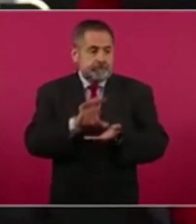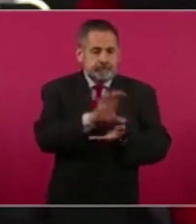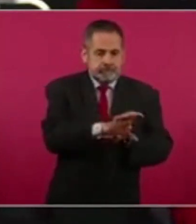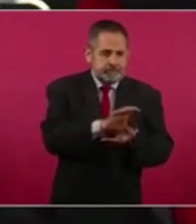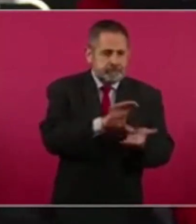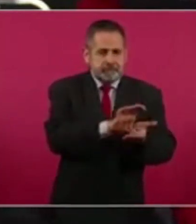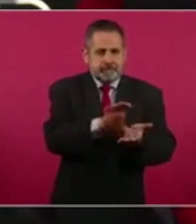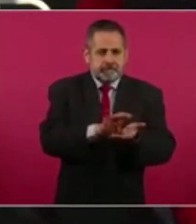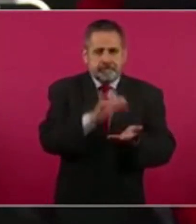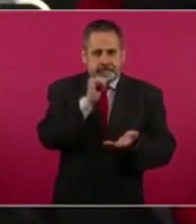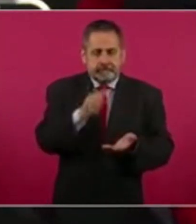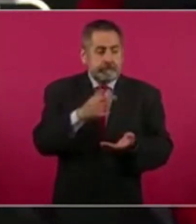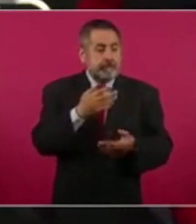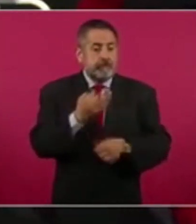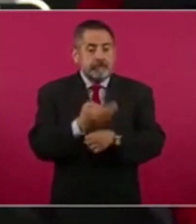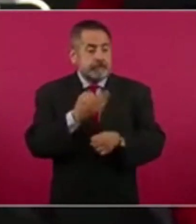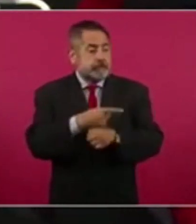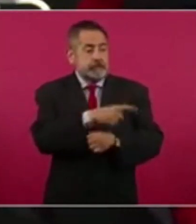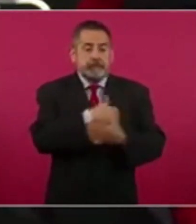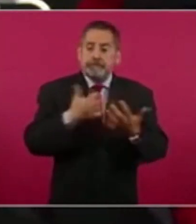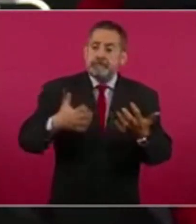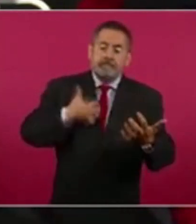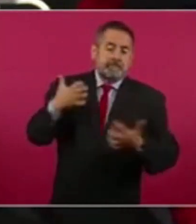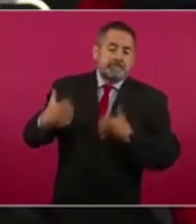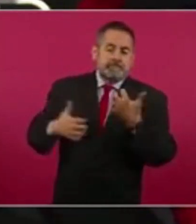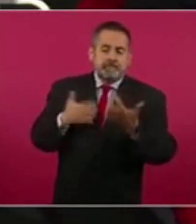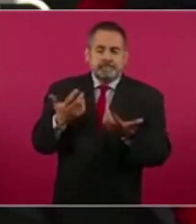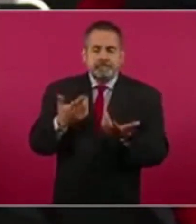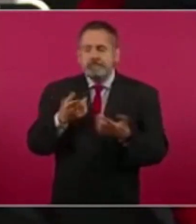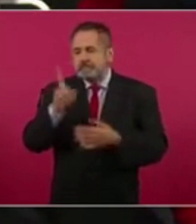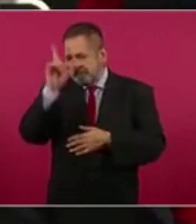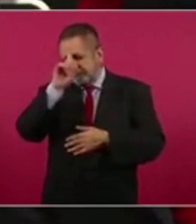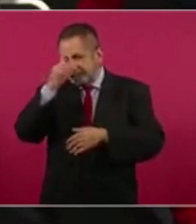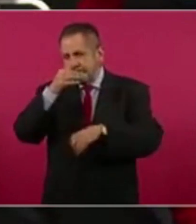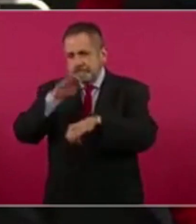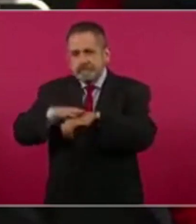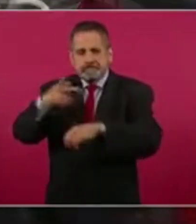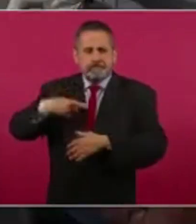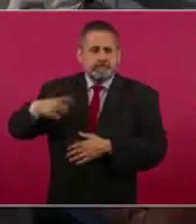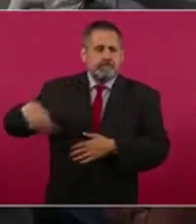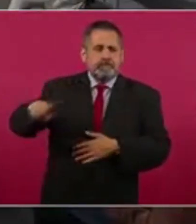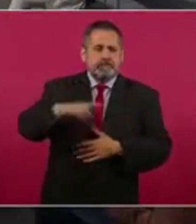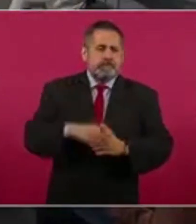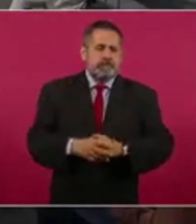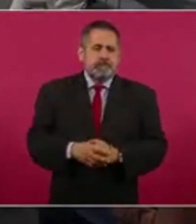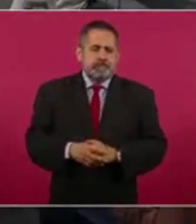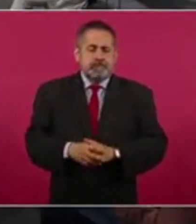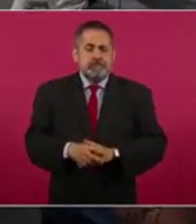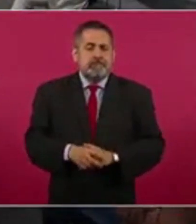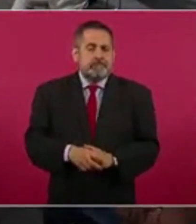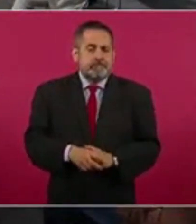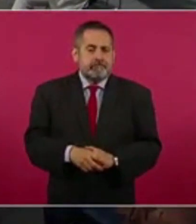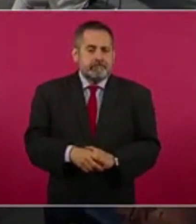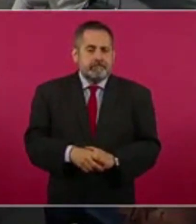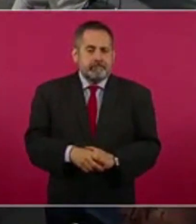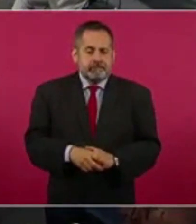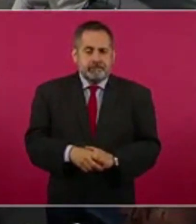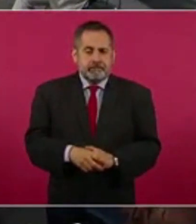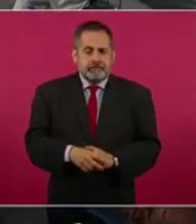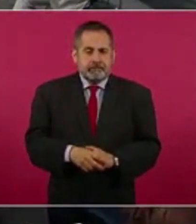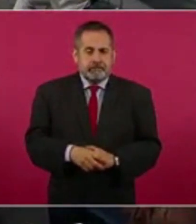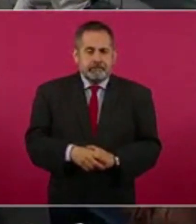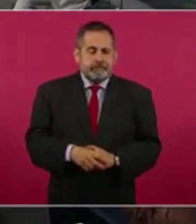personajes y por eso están muy enojados, o qué le diría usted a las personas. Bueno, eso sobre